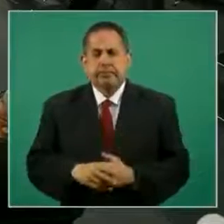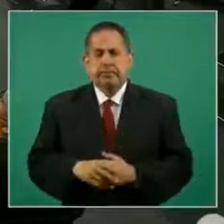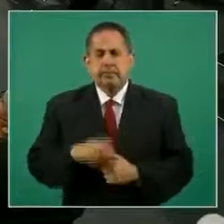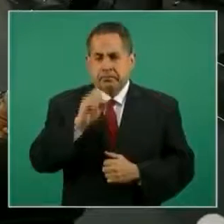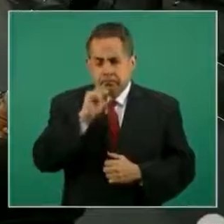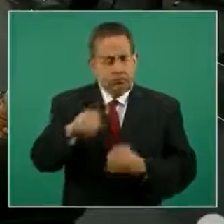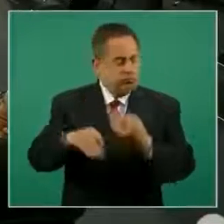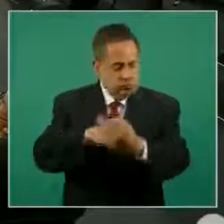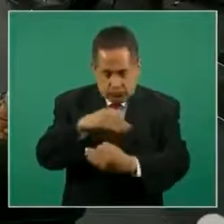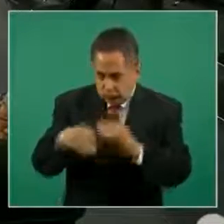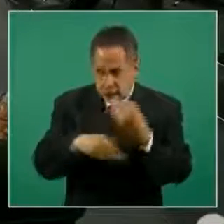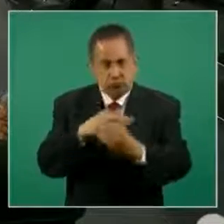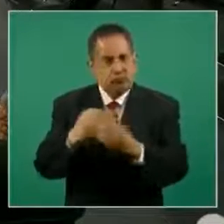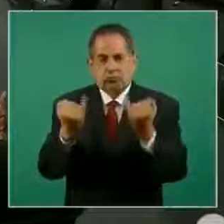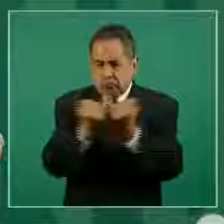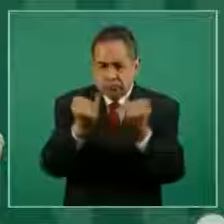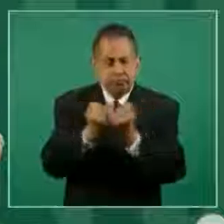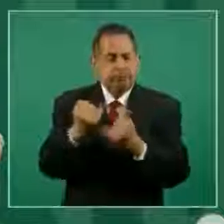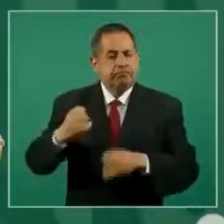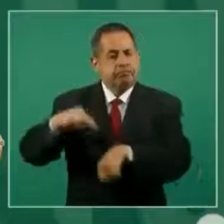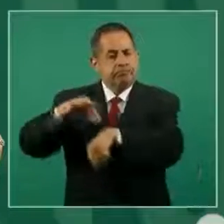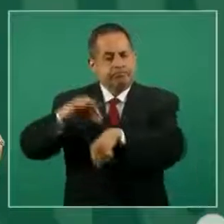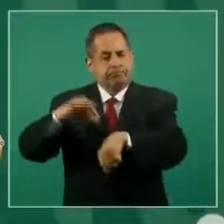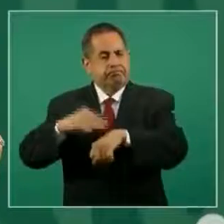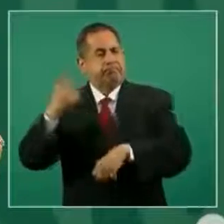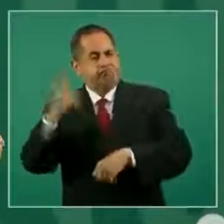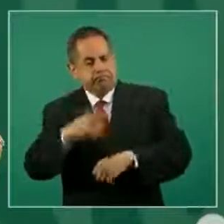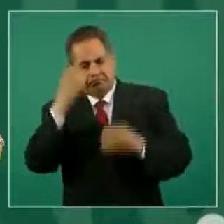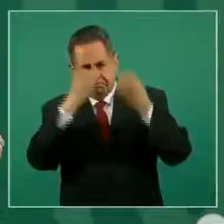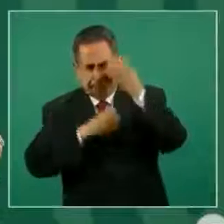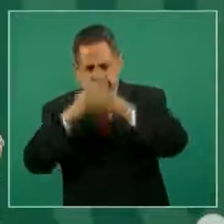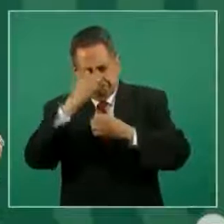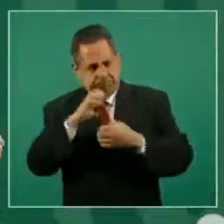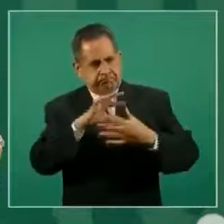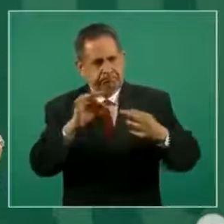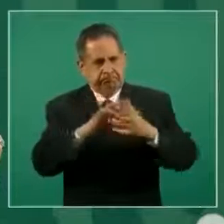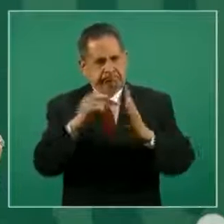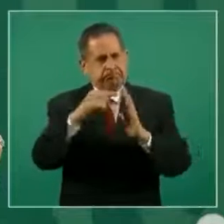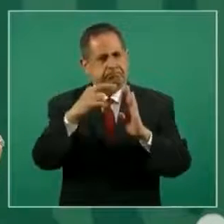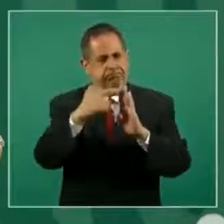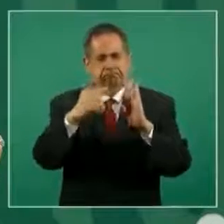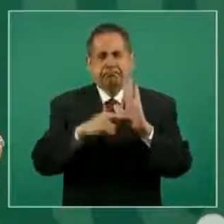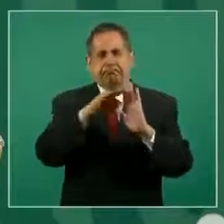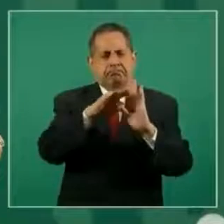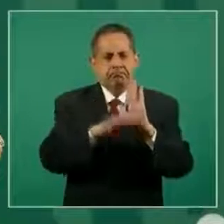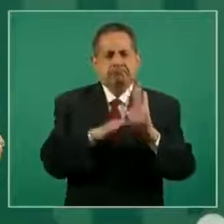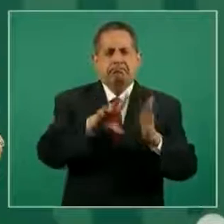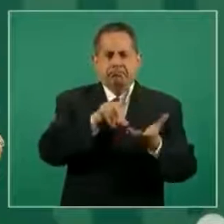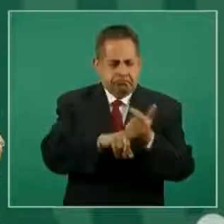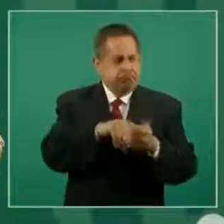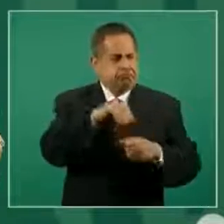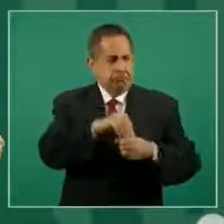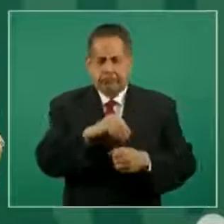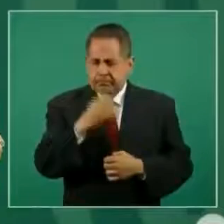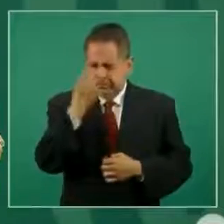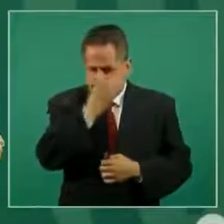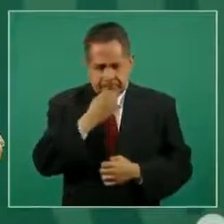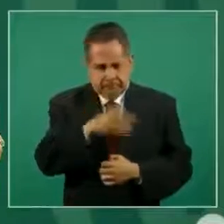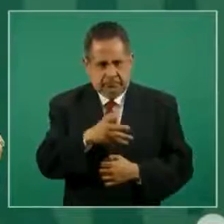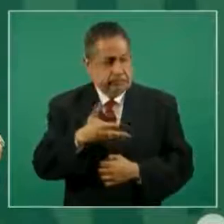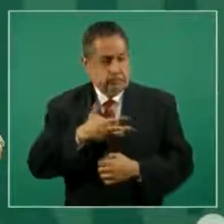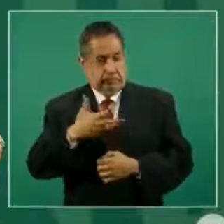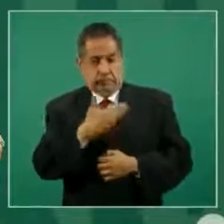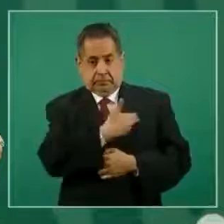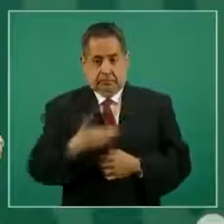está siguiendo todos los protocolos que los médicos les están aplicando y les están señalando y desde luego el presidente